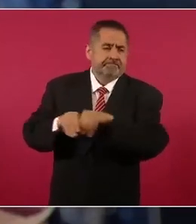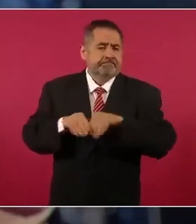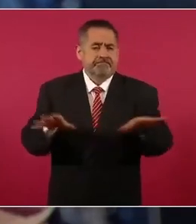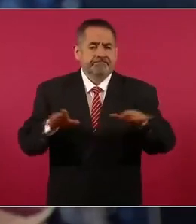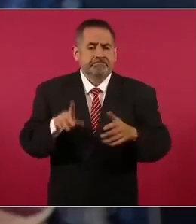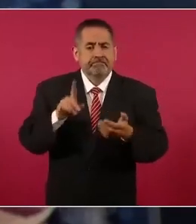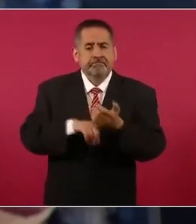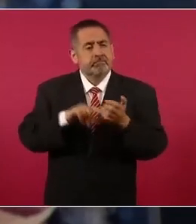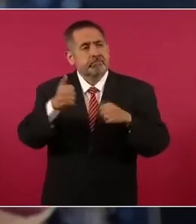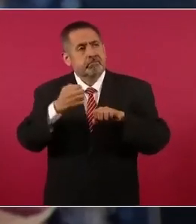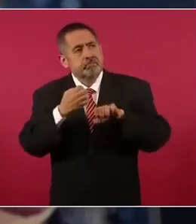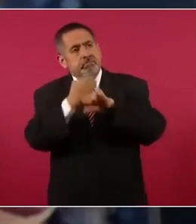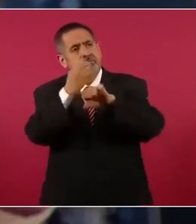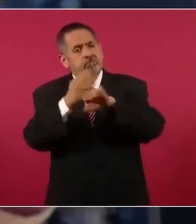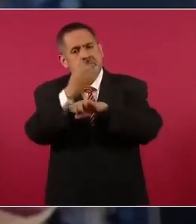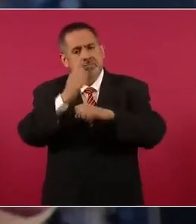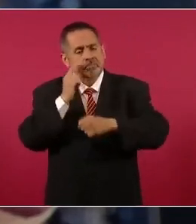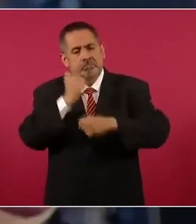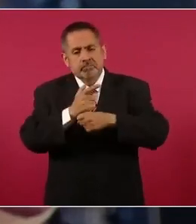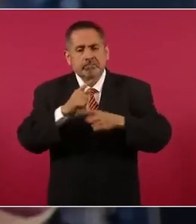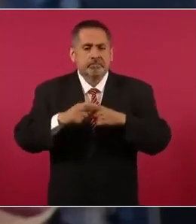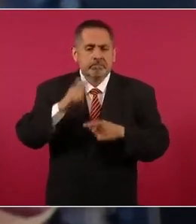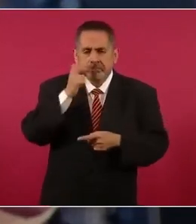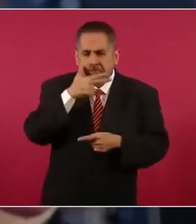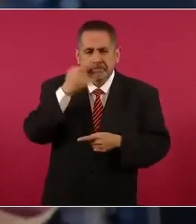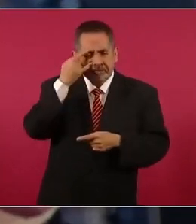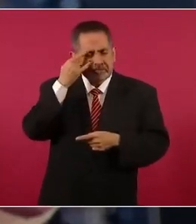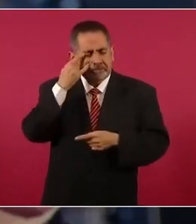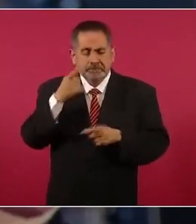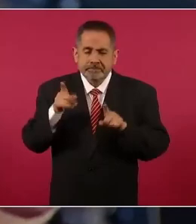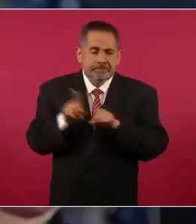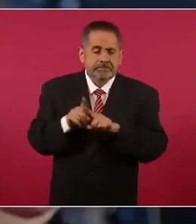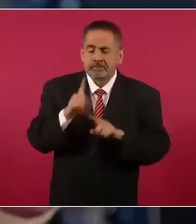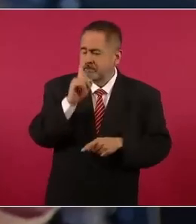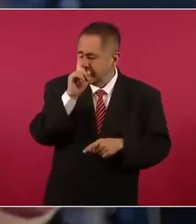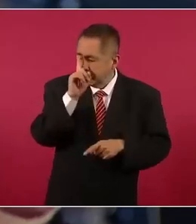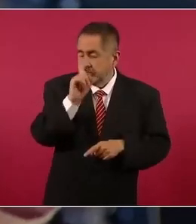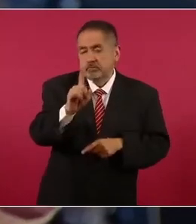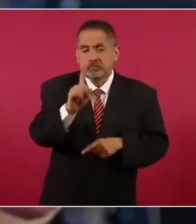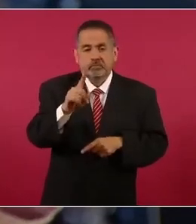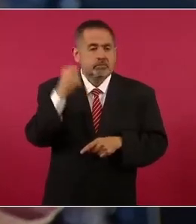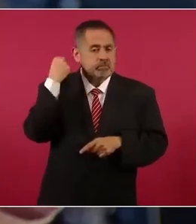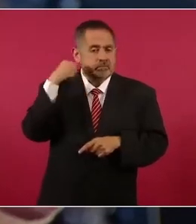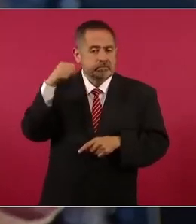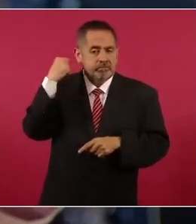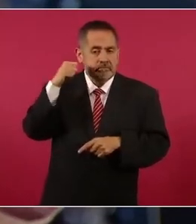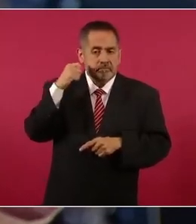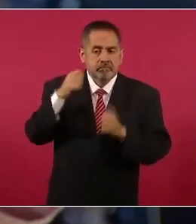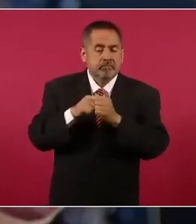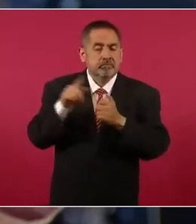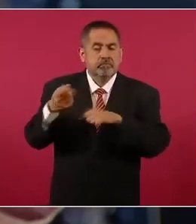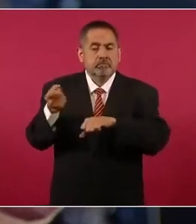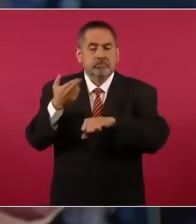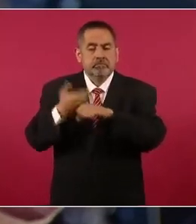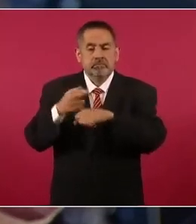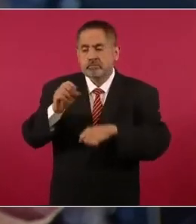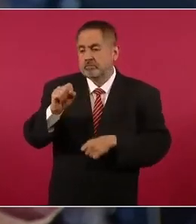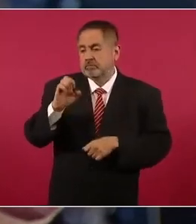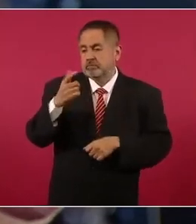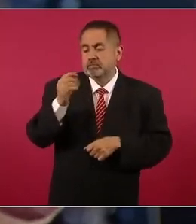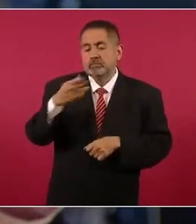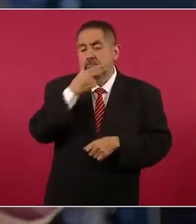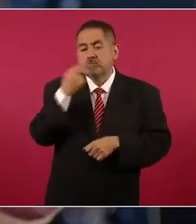hay otros estados bajo la lupa, Chiapas, Campeche, pero principalmente un asunto que tiene que ver con Tabasco y con el secretario de Gobernación,